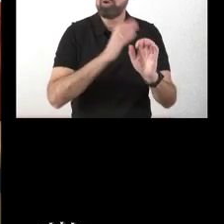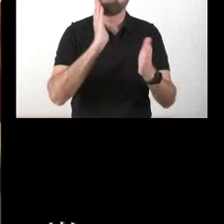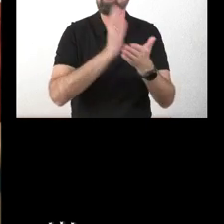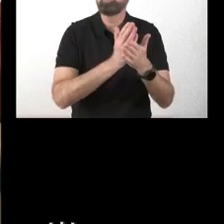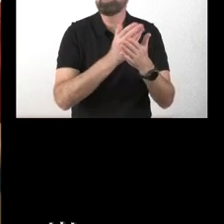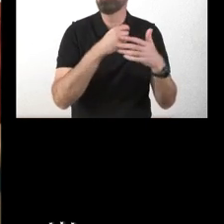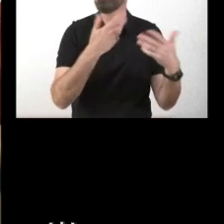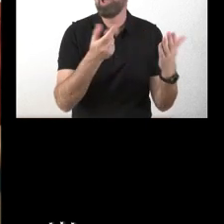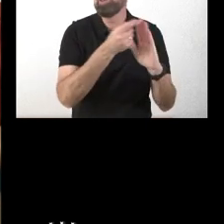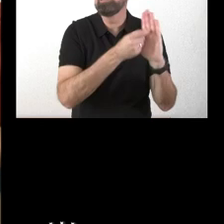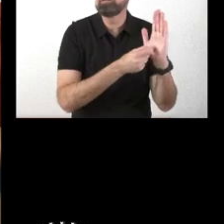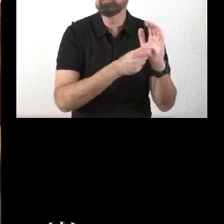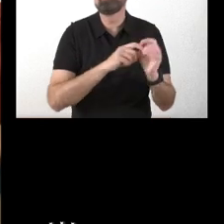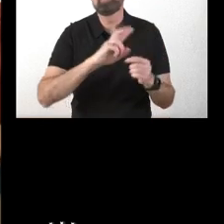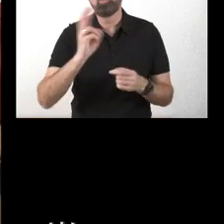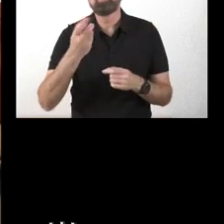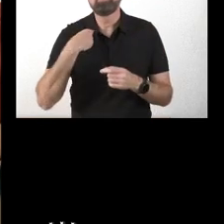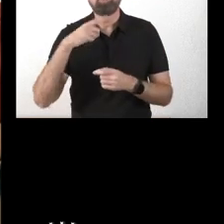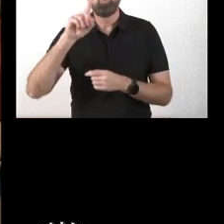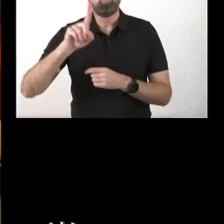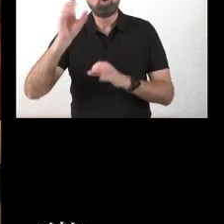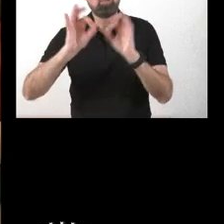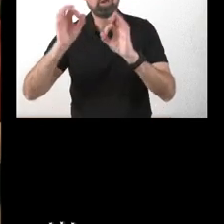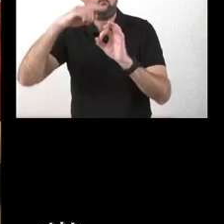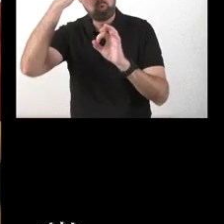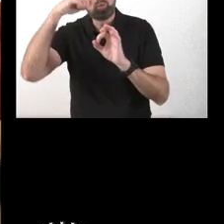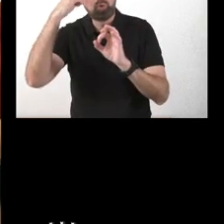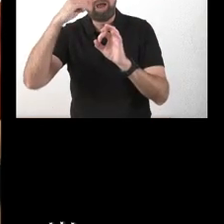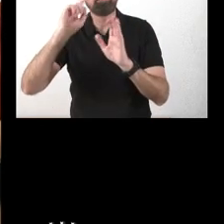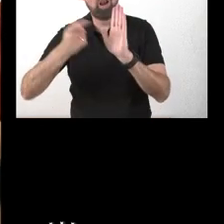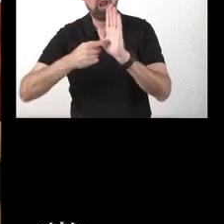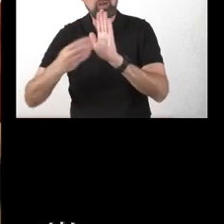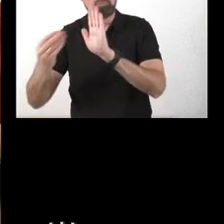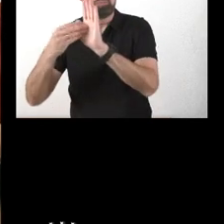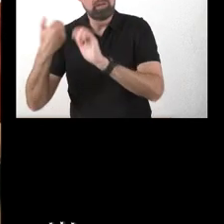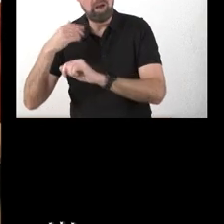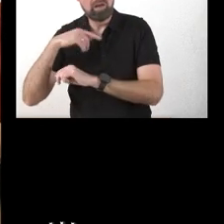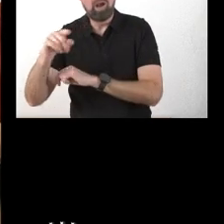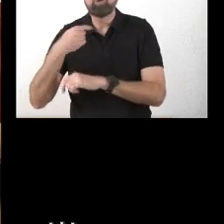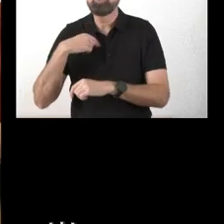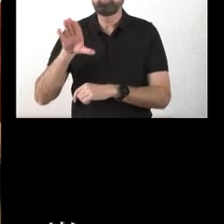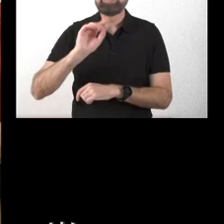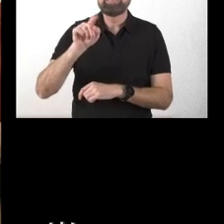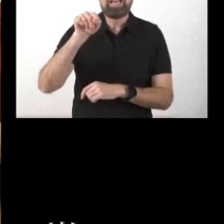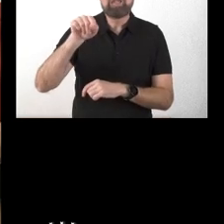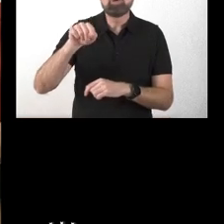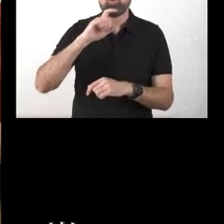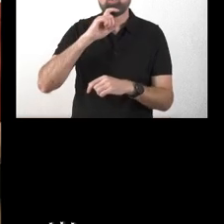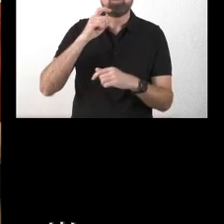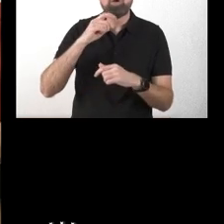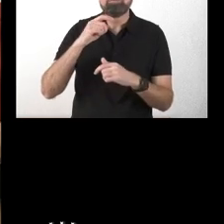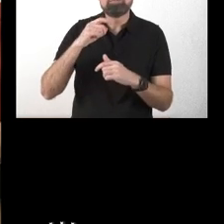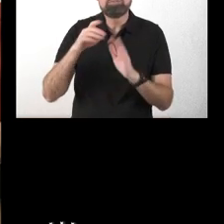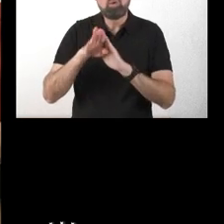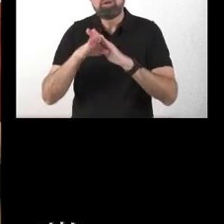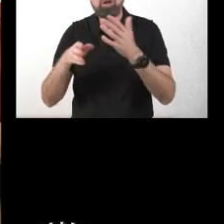1% cultural está regulado por ley. No le he entendido muy bien exactamente cómo queda eso. Y luego, si nos